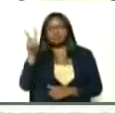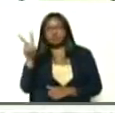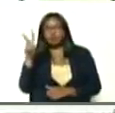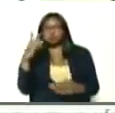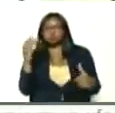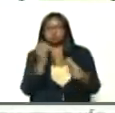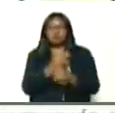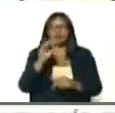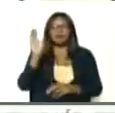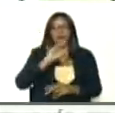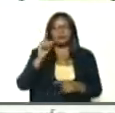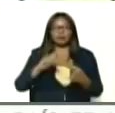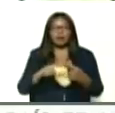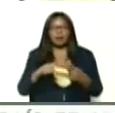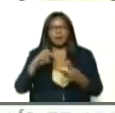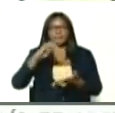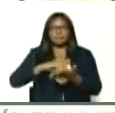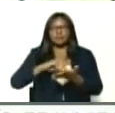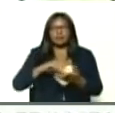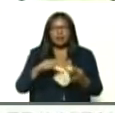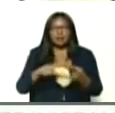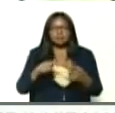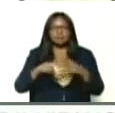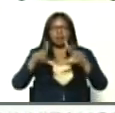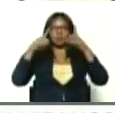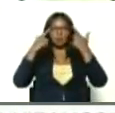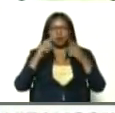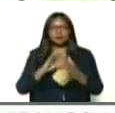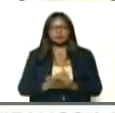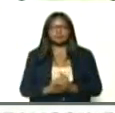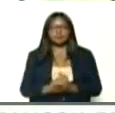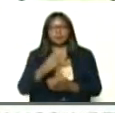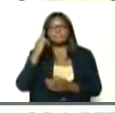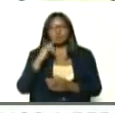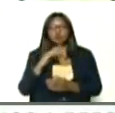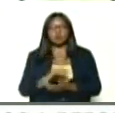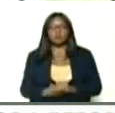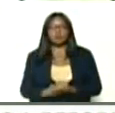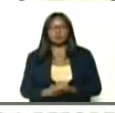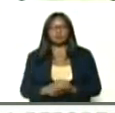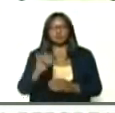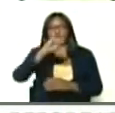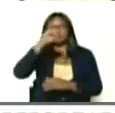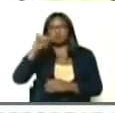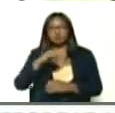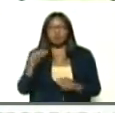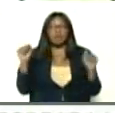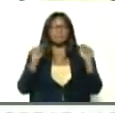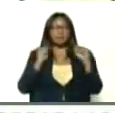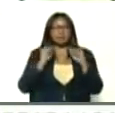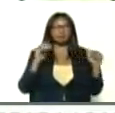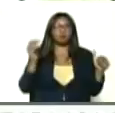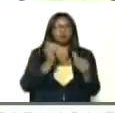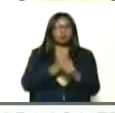en Caracas, Miranda, La Guaira, Bolívar, Zulia, y Mérida,